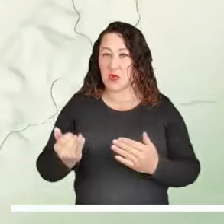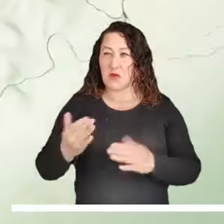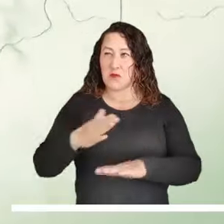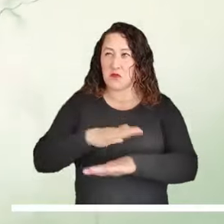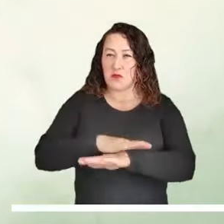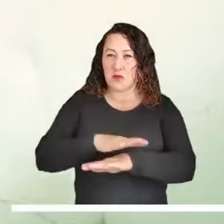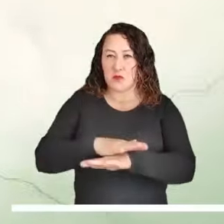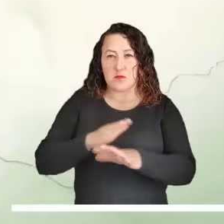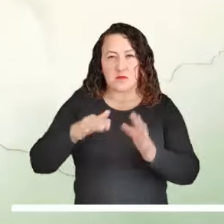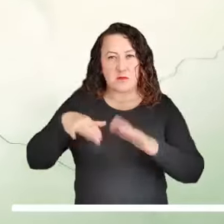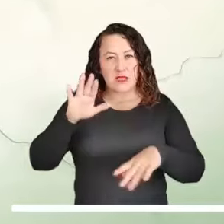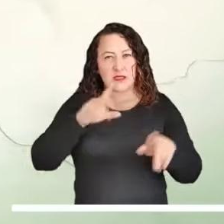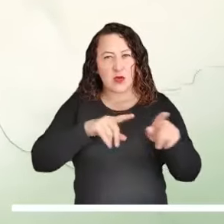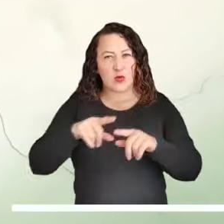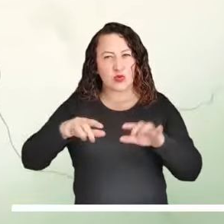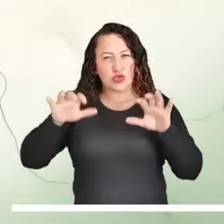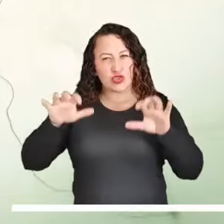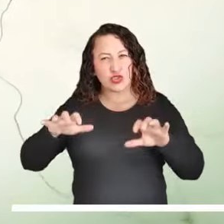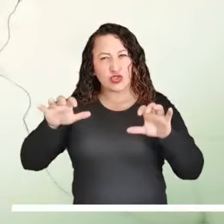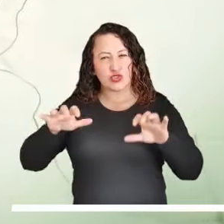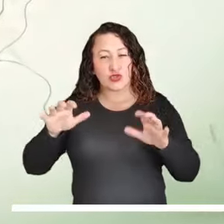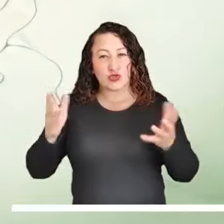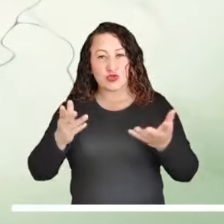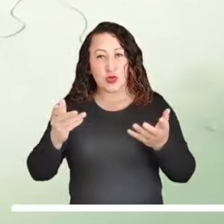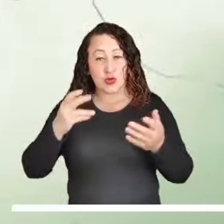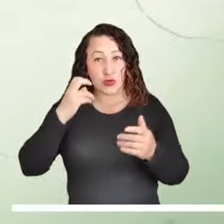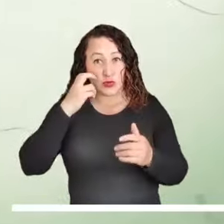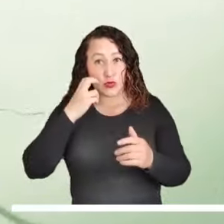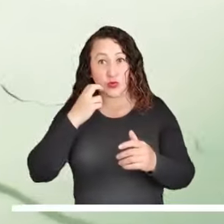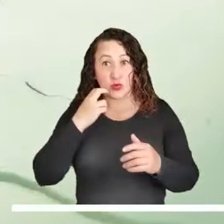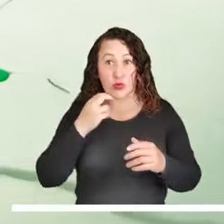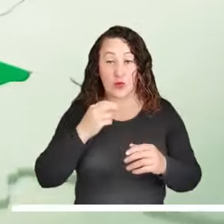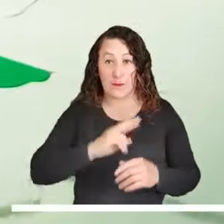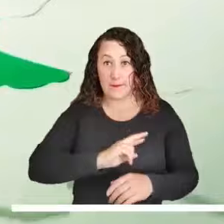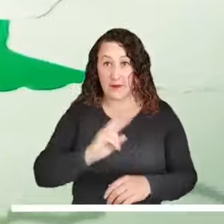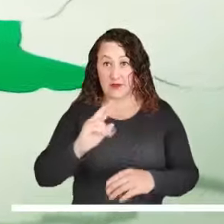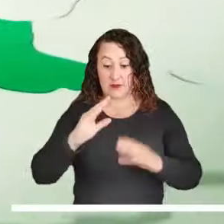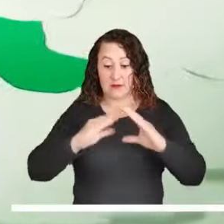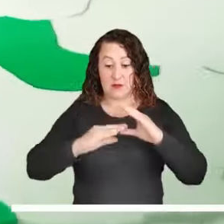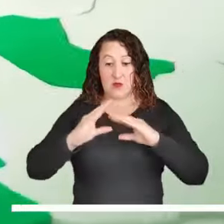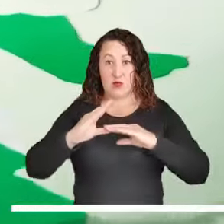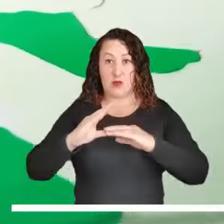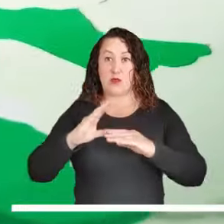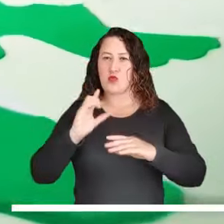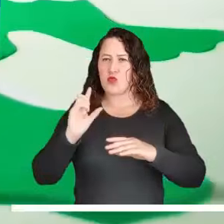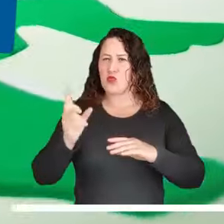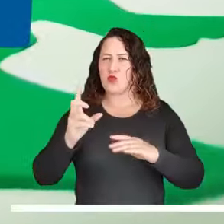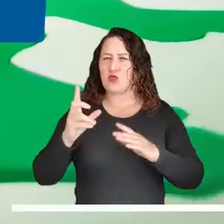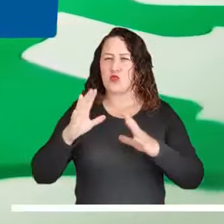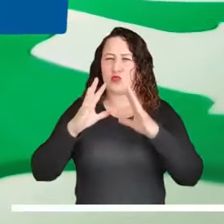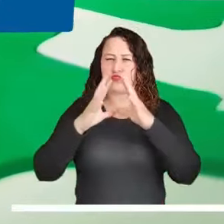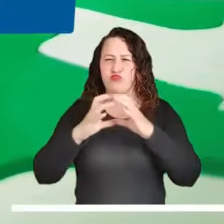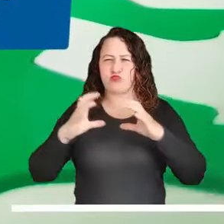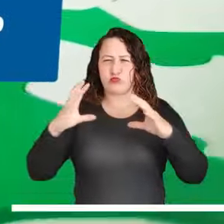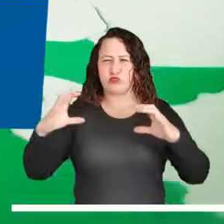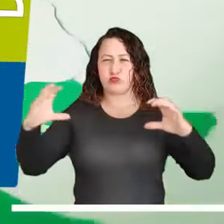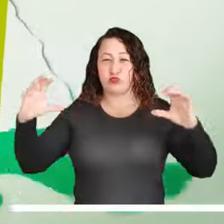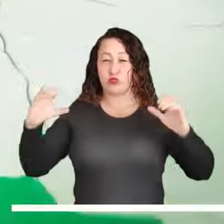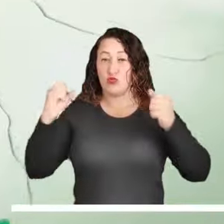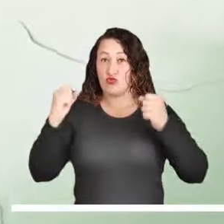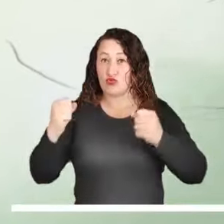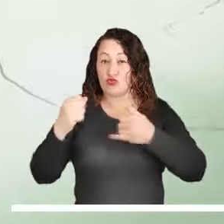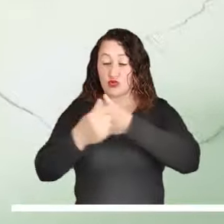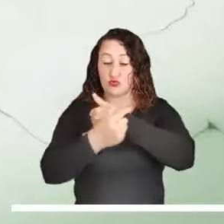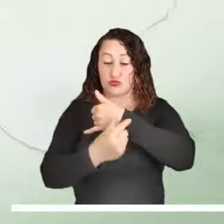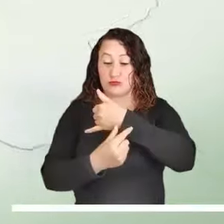Durante la jornada, podrían desencadenarse algunos aguaceros en Chocó o Valle del Cauca y Cauca debido a los sistemas nublados